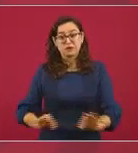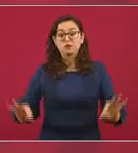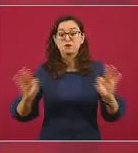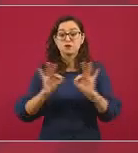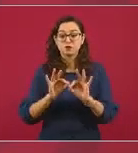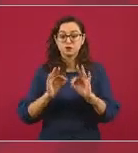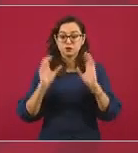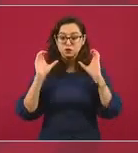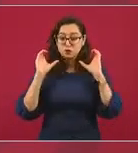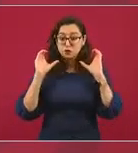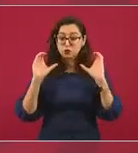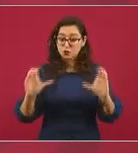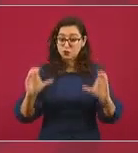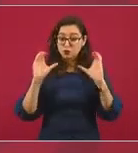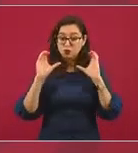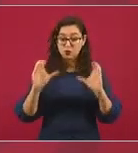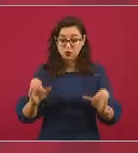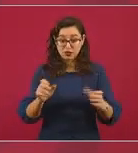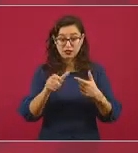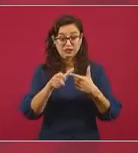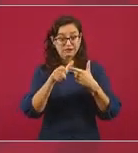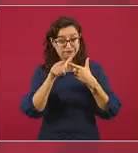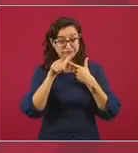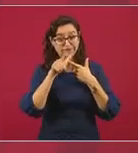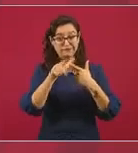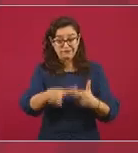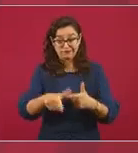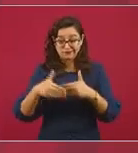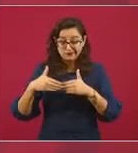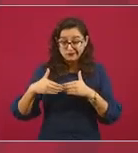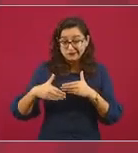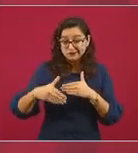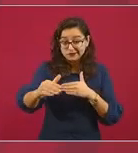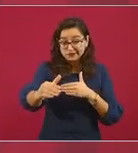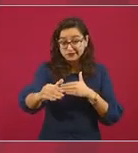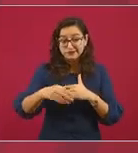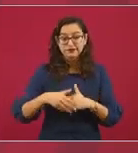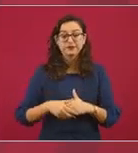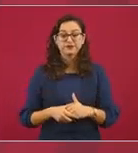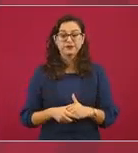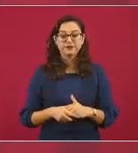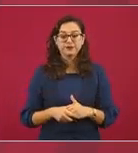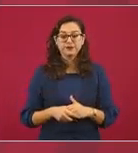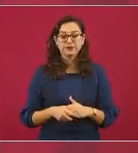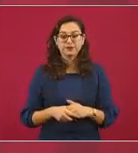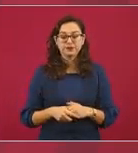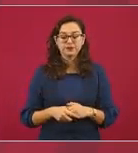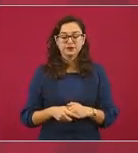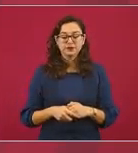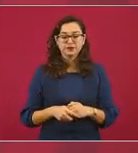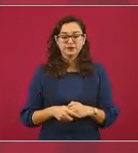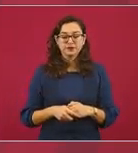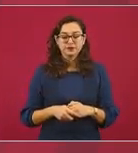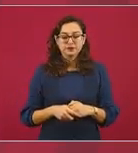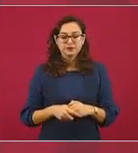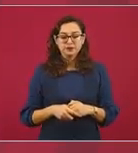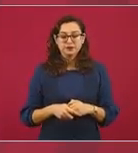En todo el país sigue afectando la pandemia del COVID,